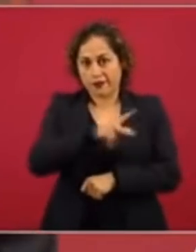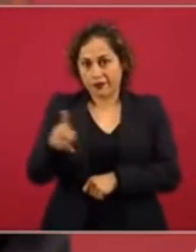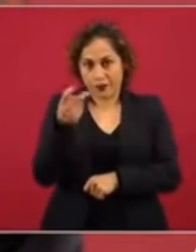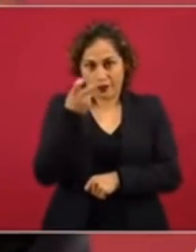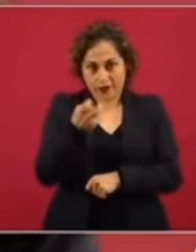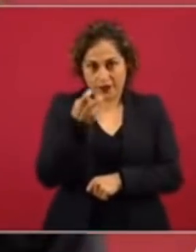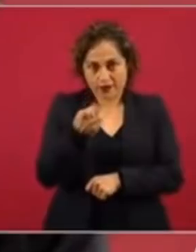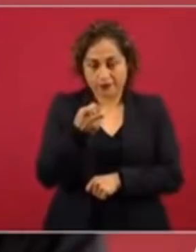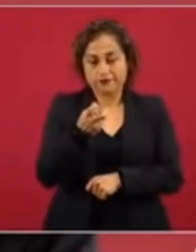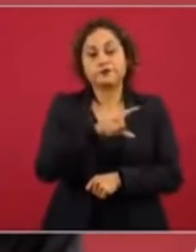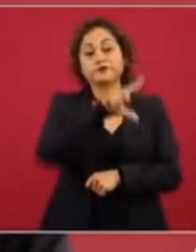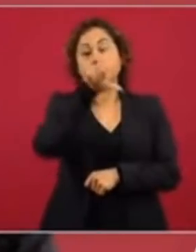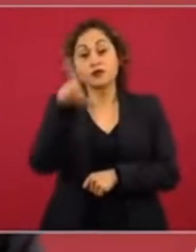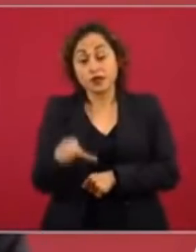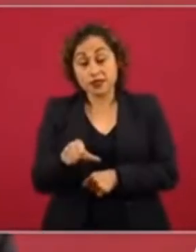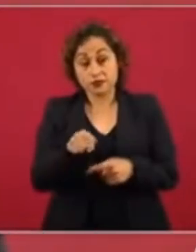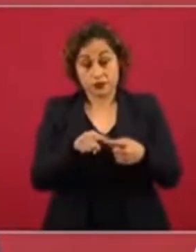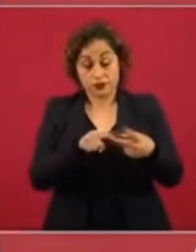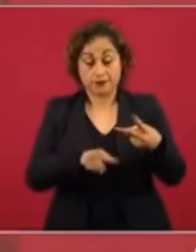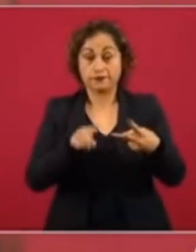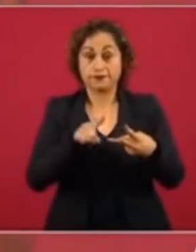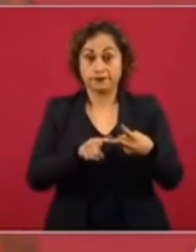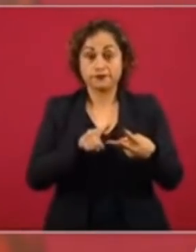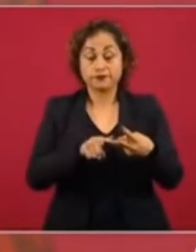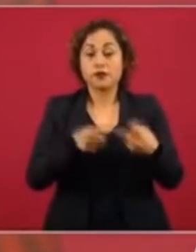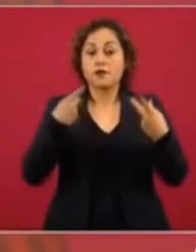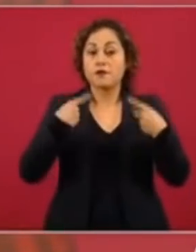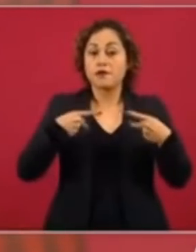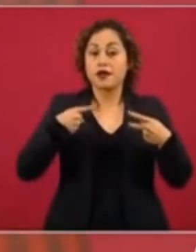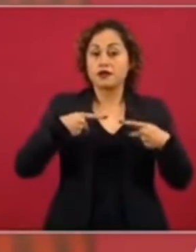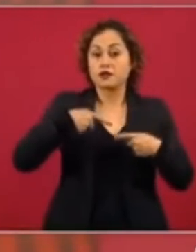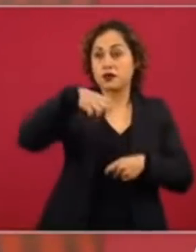El segundo grupo son los adultos mayores.